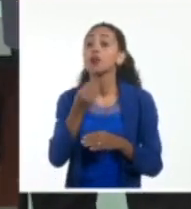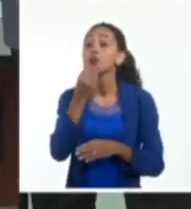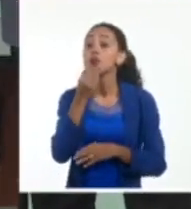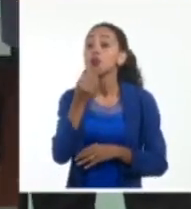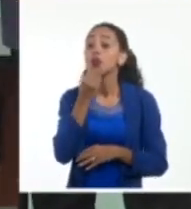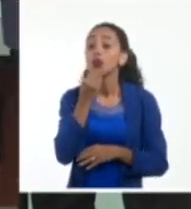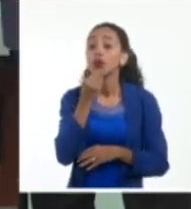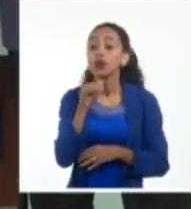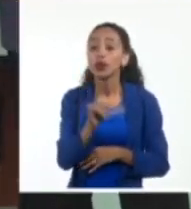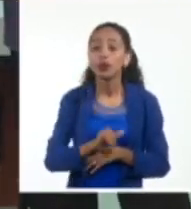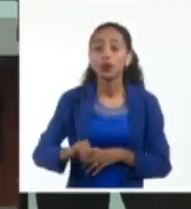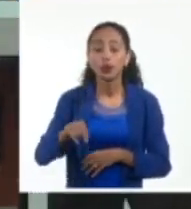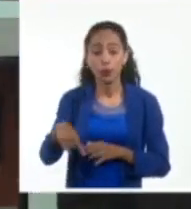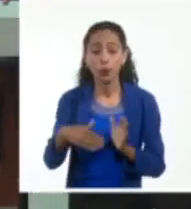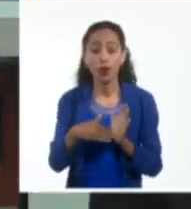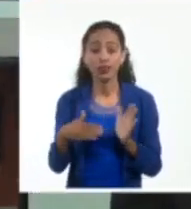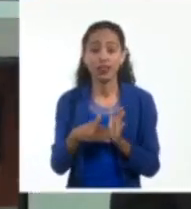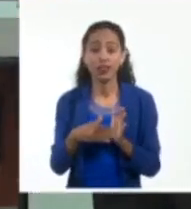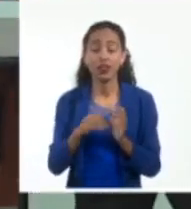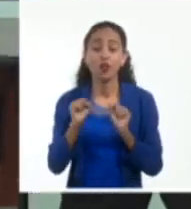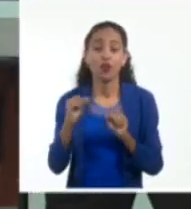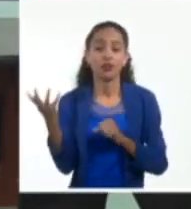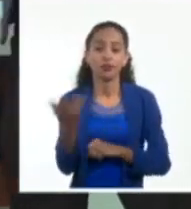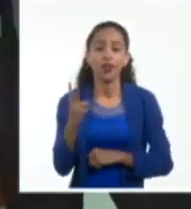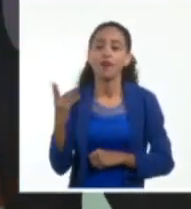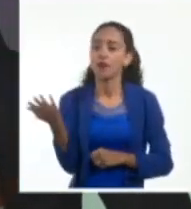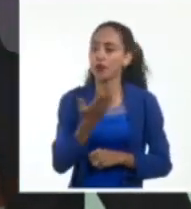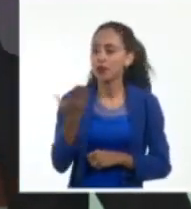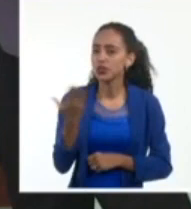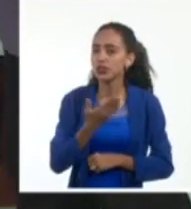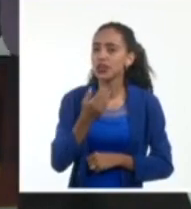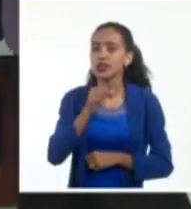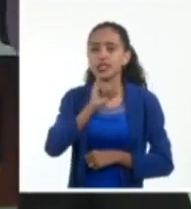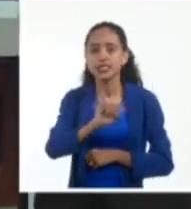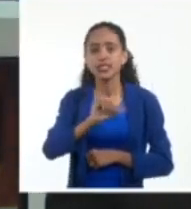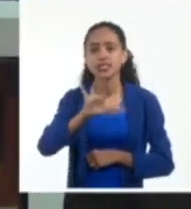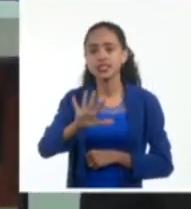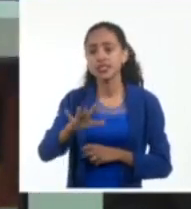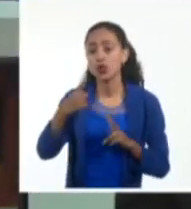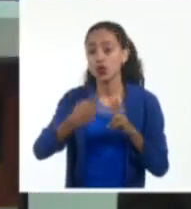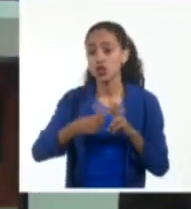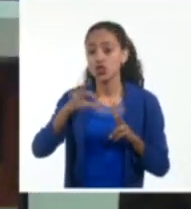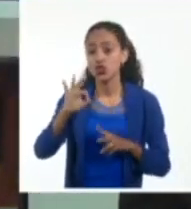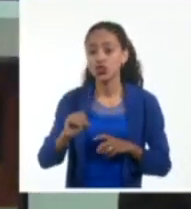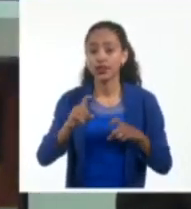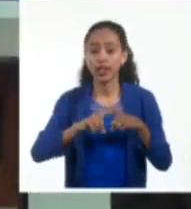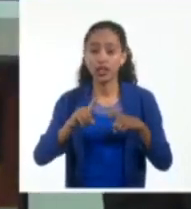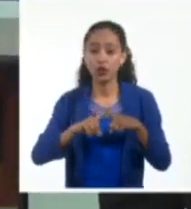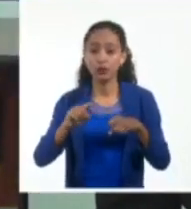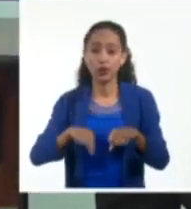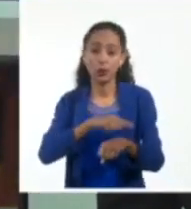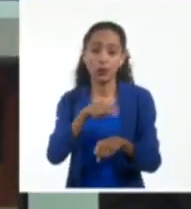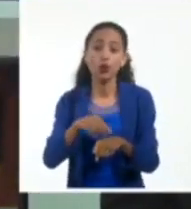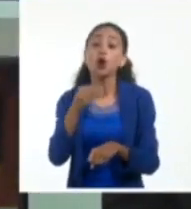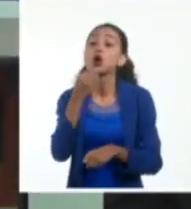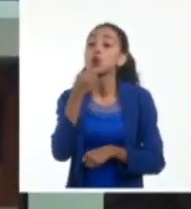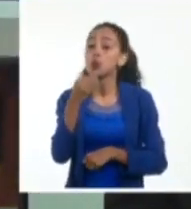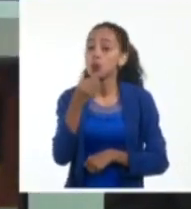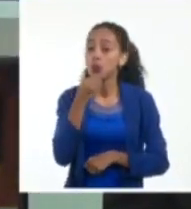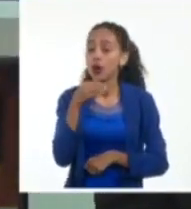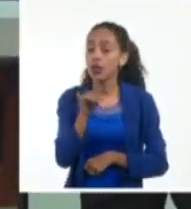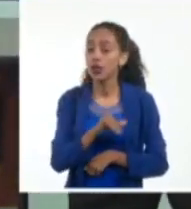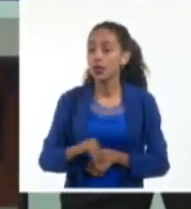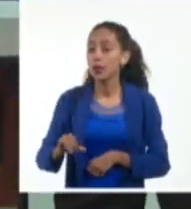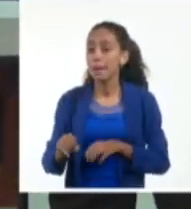esta tarde. O sea, las velocidades pudieran estar entre 65 y 80 kilómetros por hora con rachas superiores,